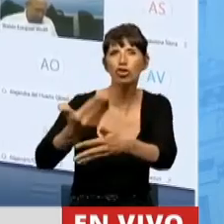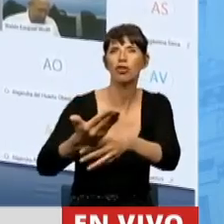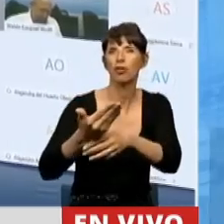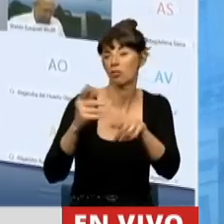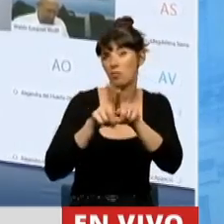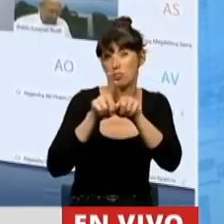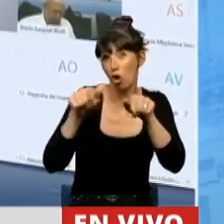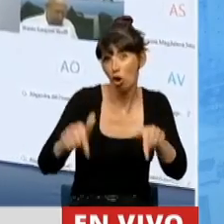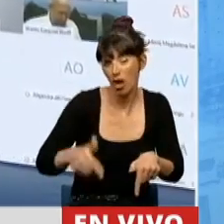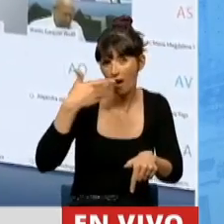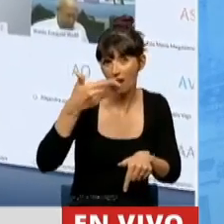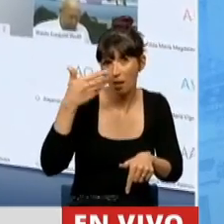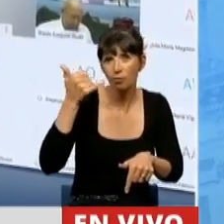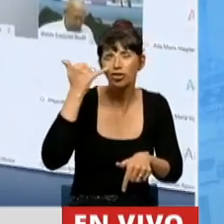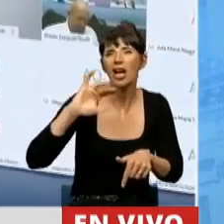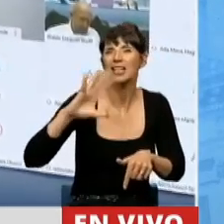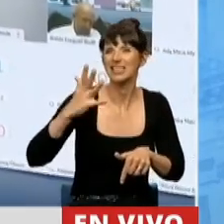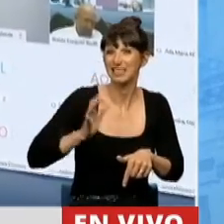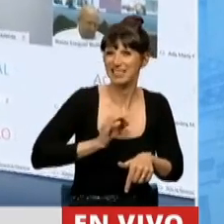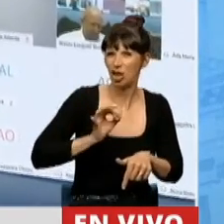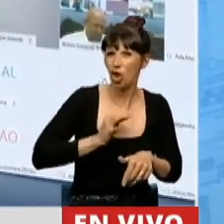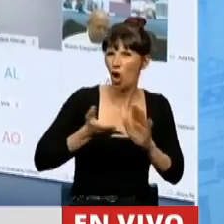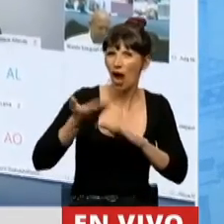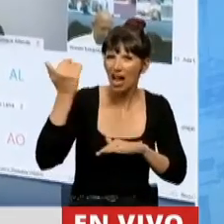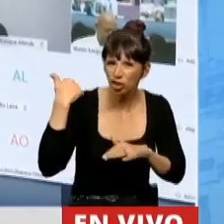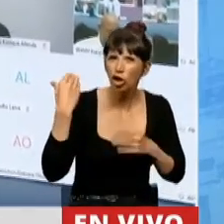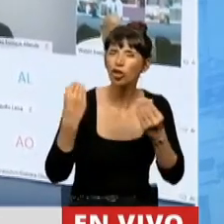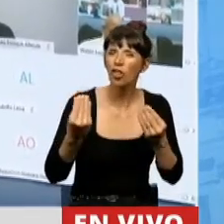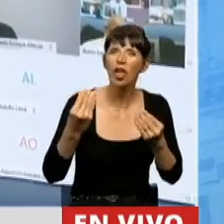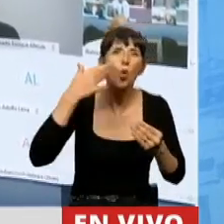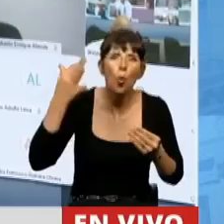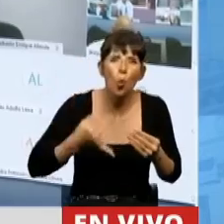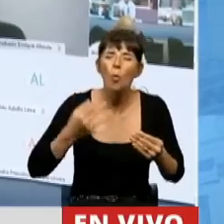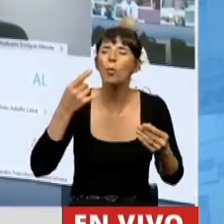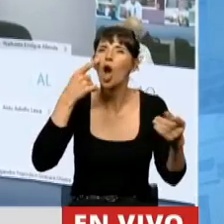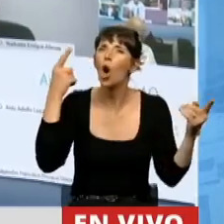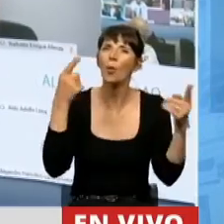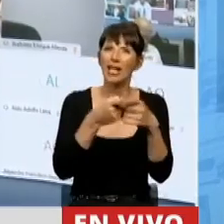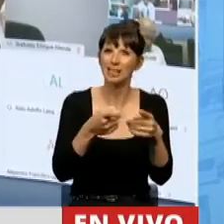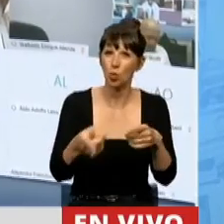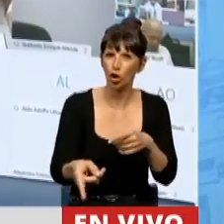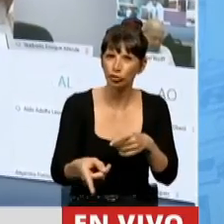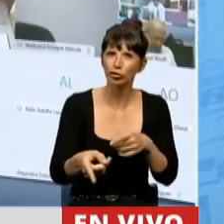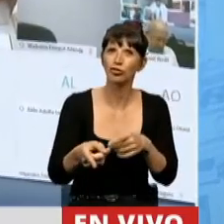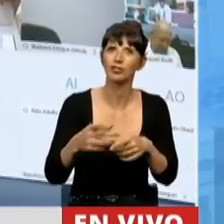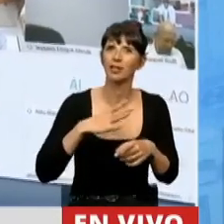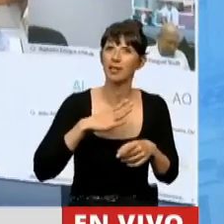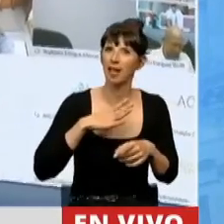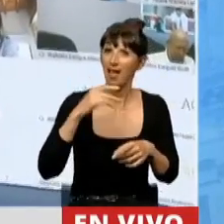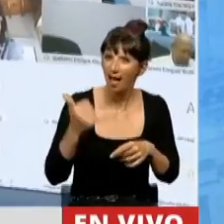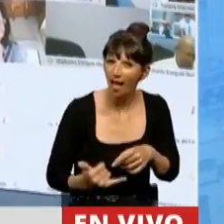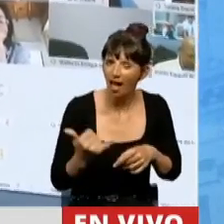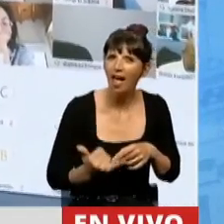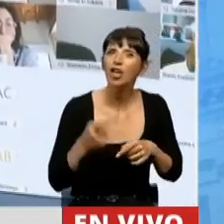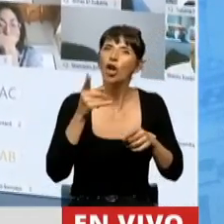se está cumpliendo un quinto aniversario de su adopción en cuanto a estos objetivos y metas que están, digamos, presentes con este